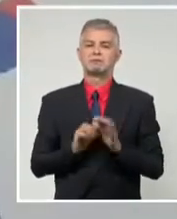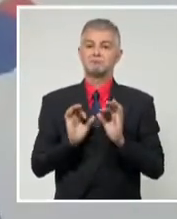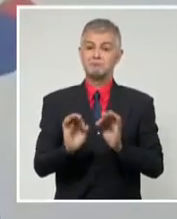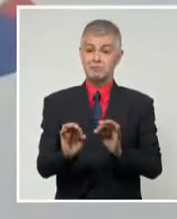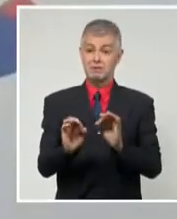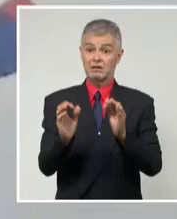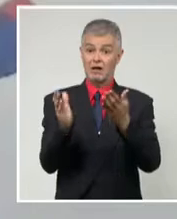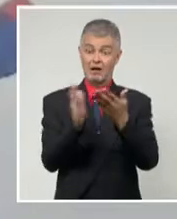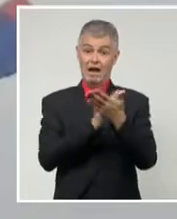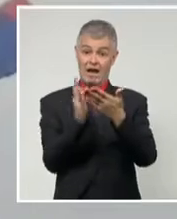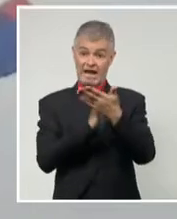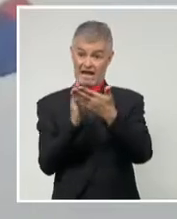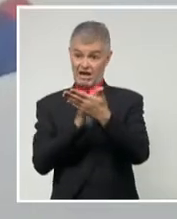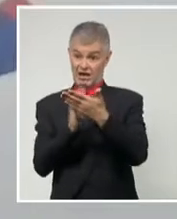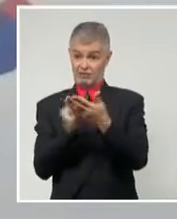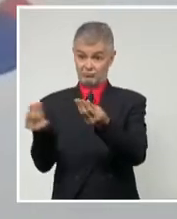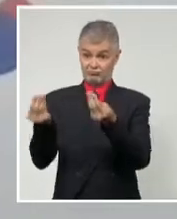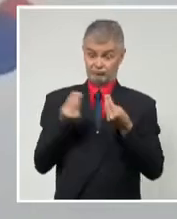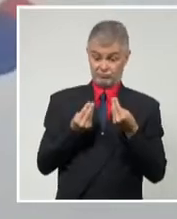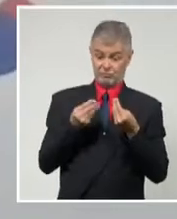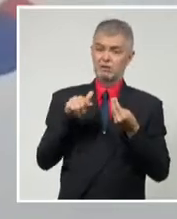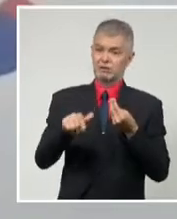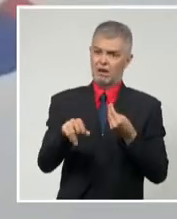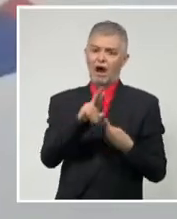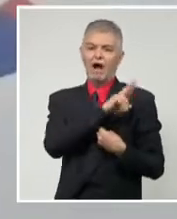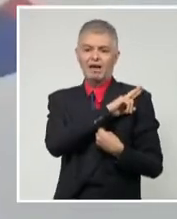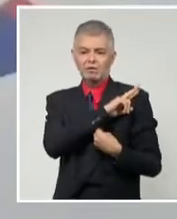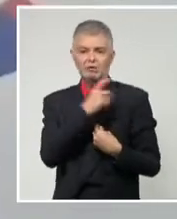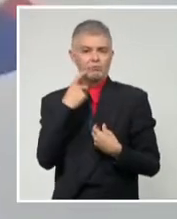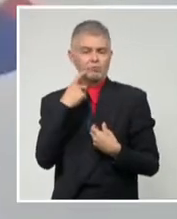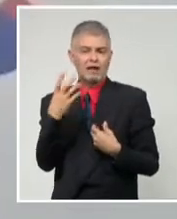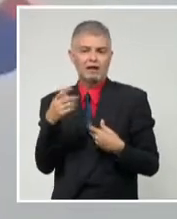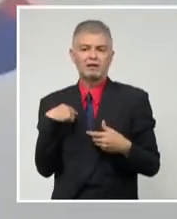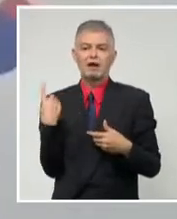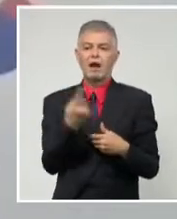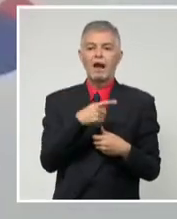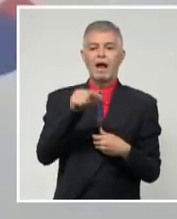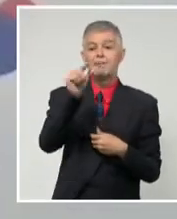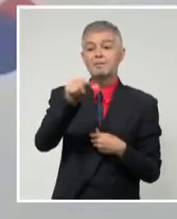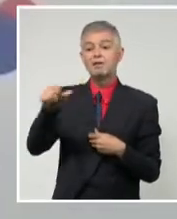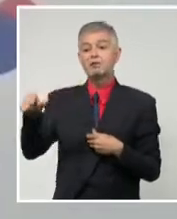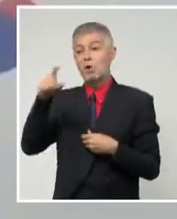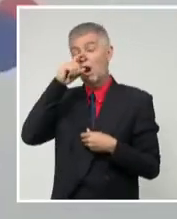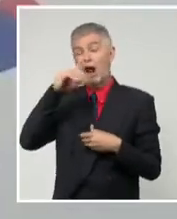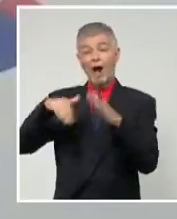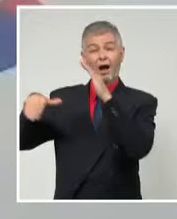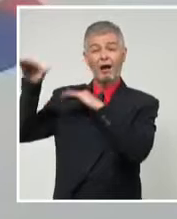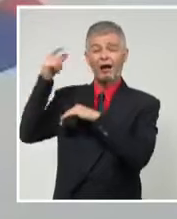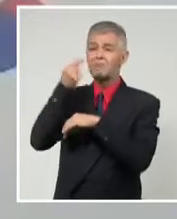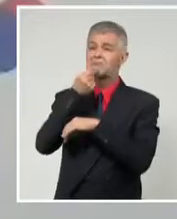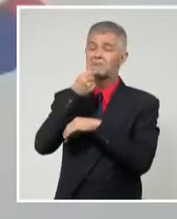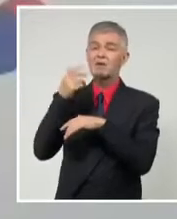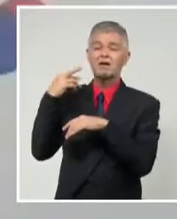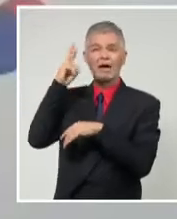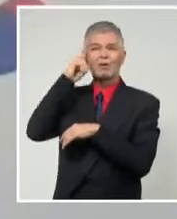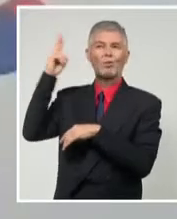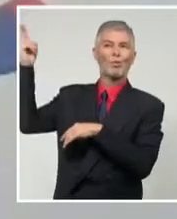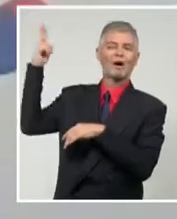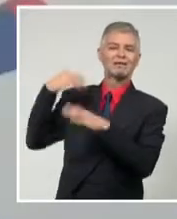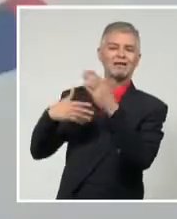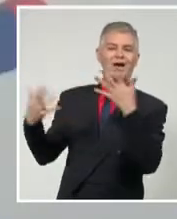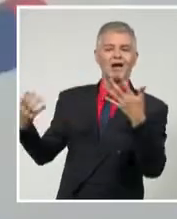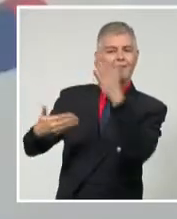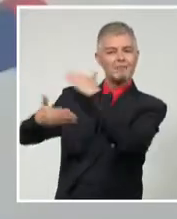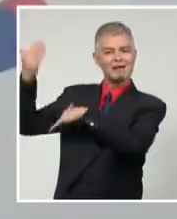libros es una buena razón para las personas mayores recordarse sobre el pasado común,